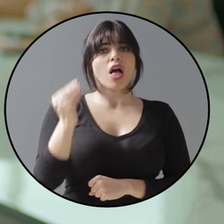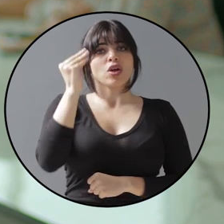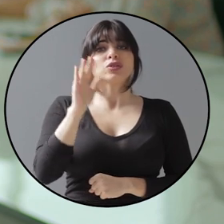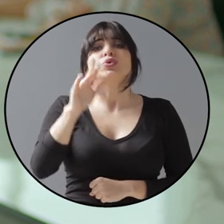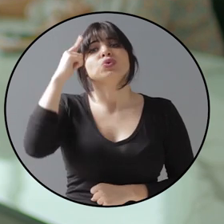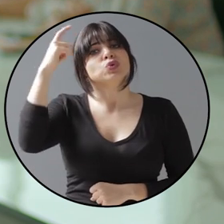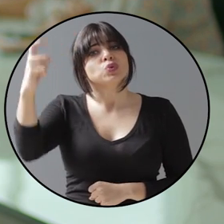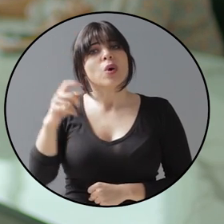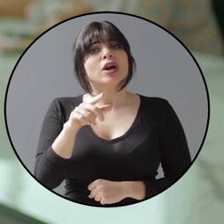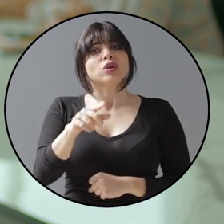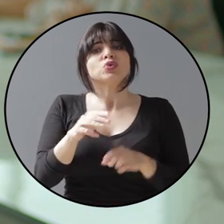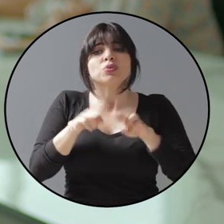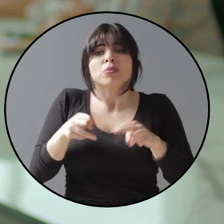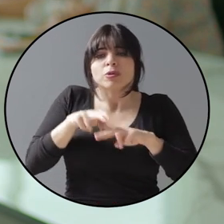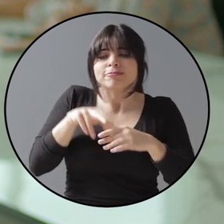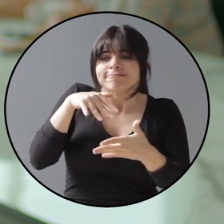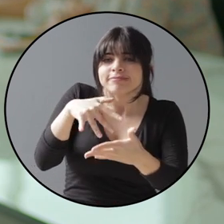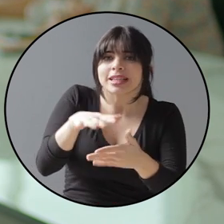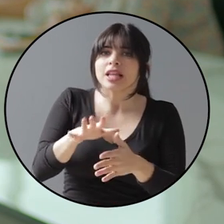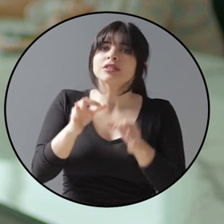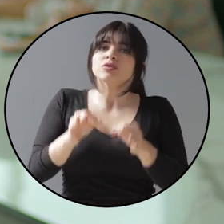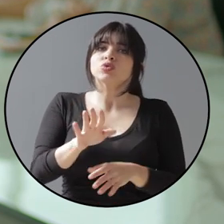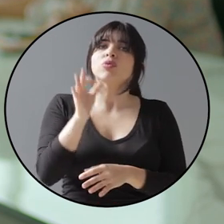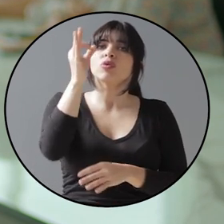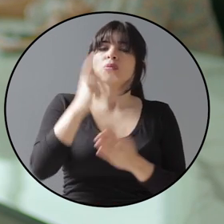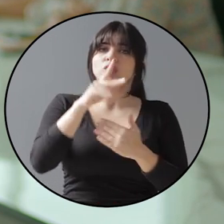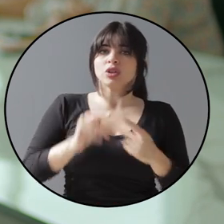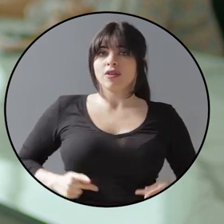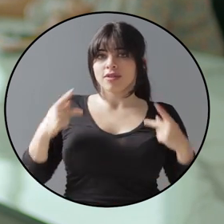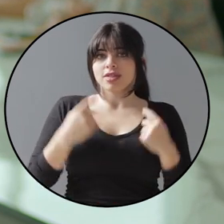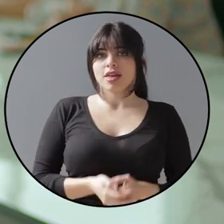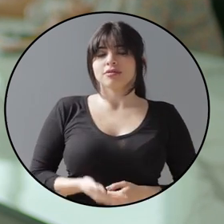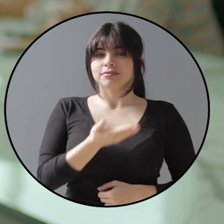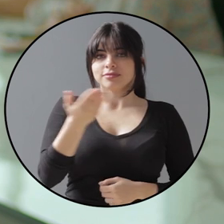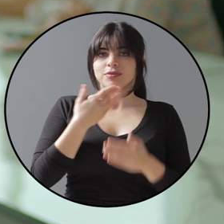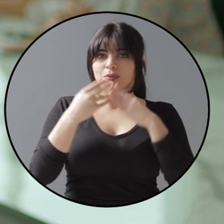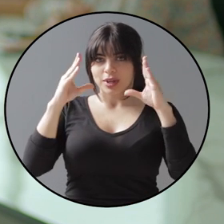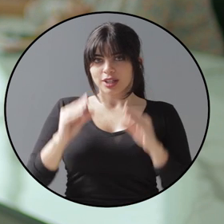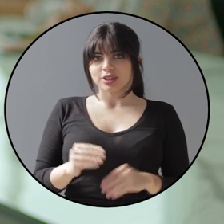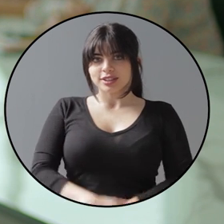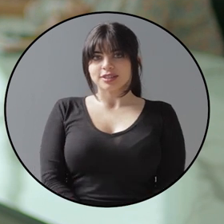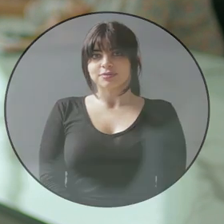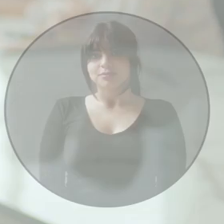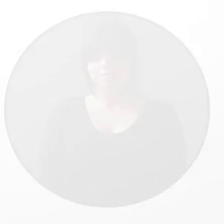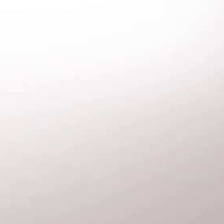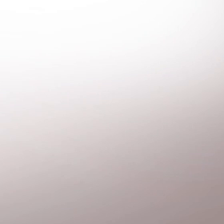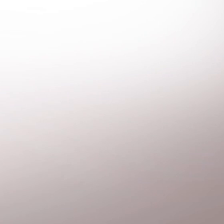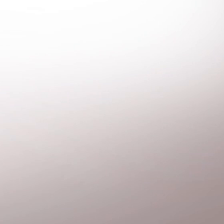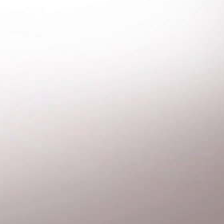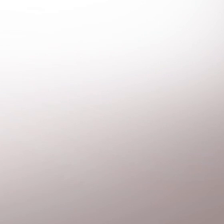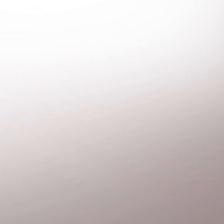adolescencia, sus sueños, sus pupitres y la decisión de sus proyectos de vida. Tengan ustedes muy buenas noches.